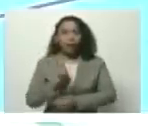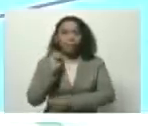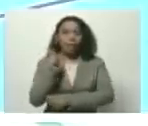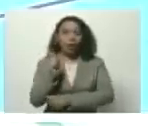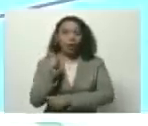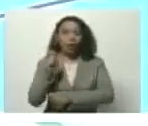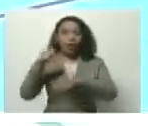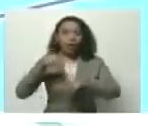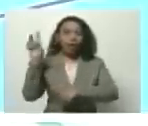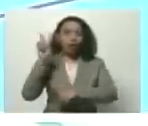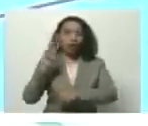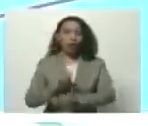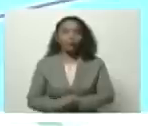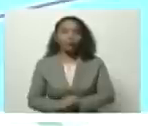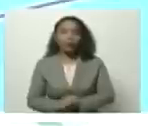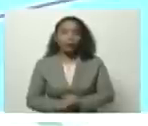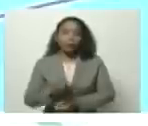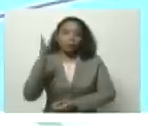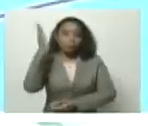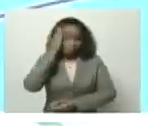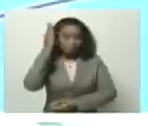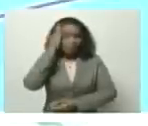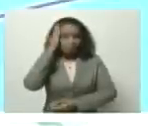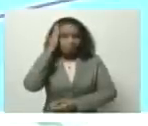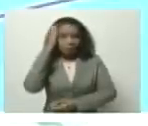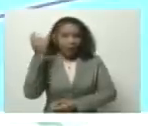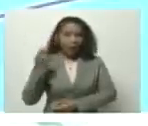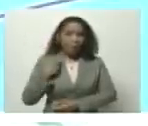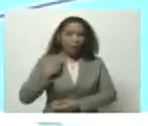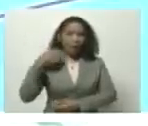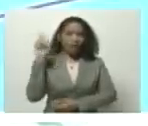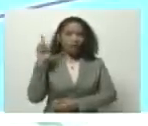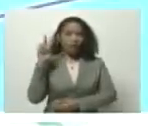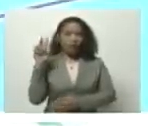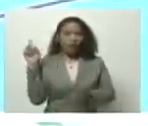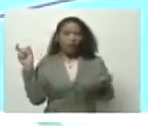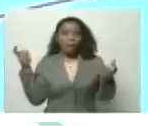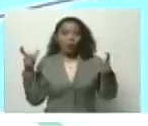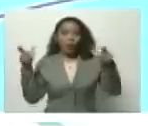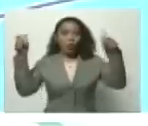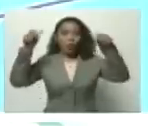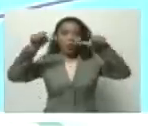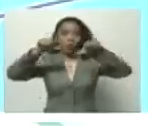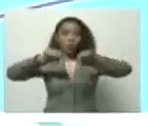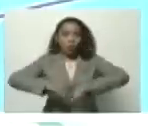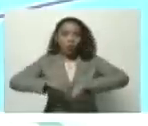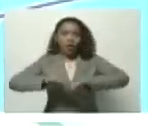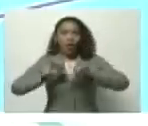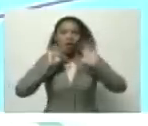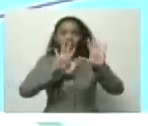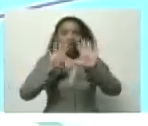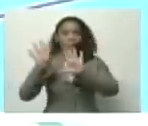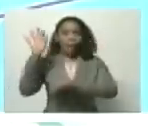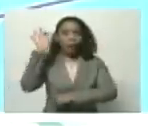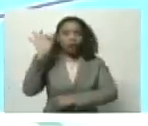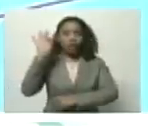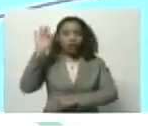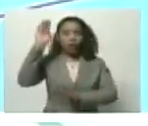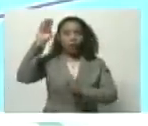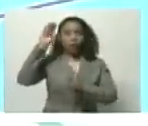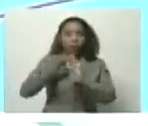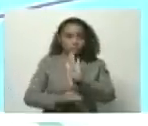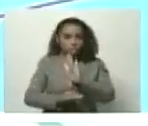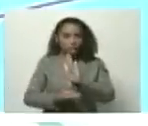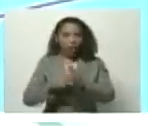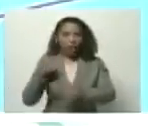de Venezuela. Sabemos que los ingresos de Venezuela tuvieron una caída del 99%, y esa caída